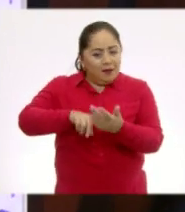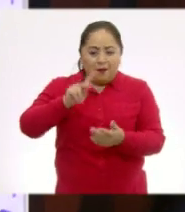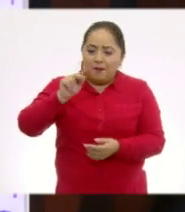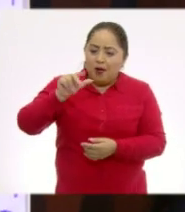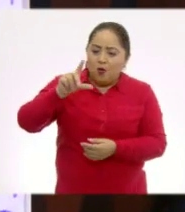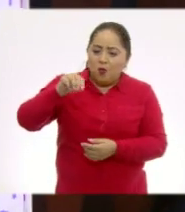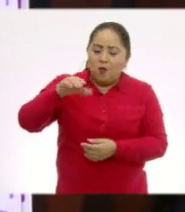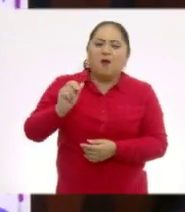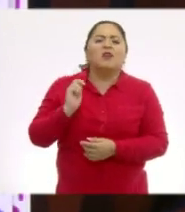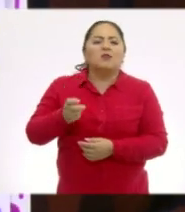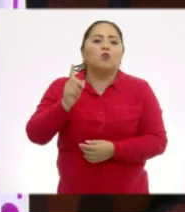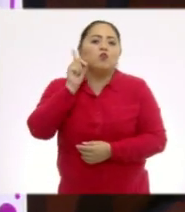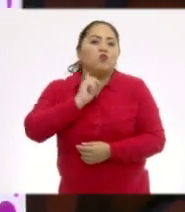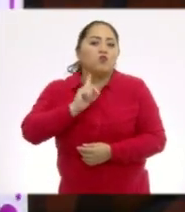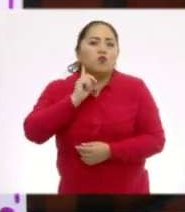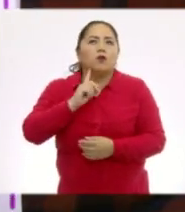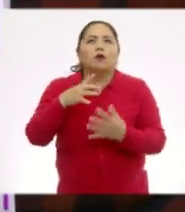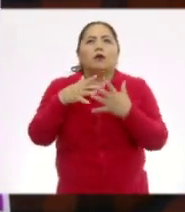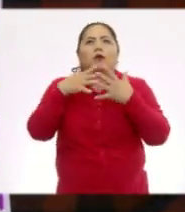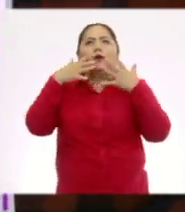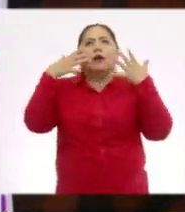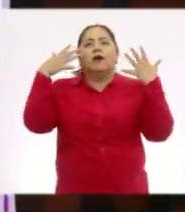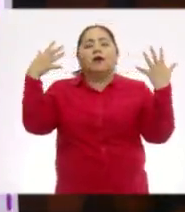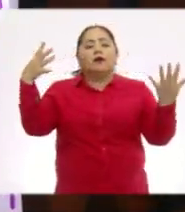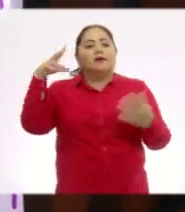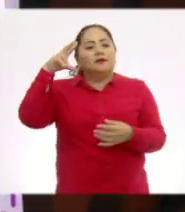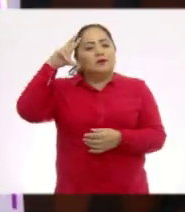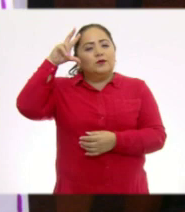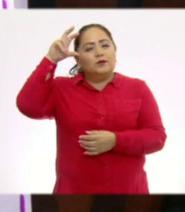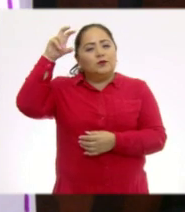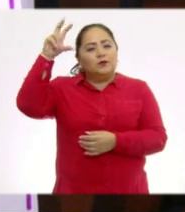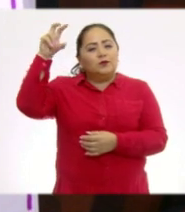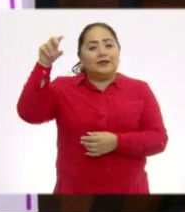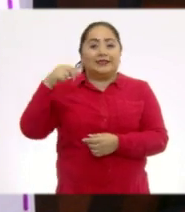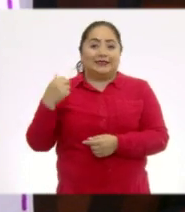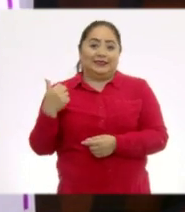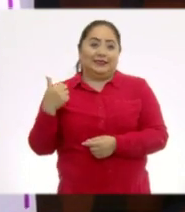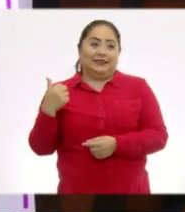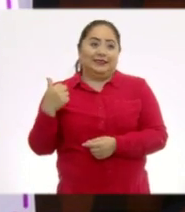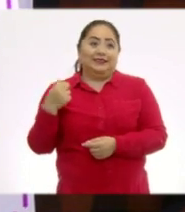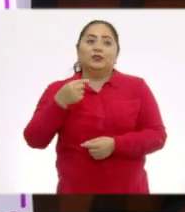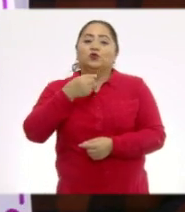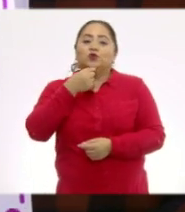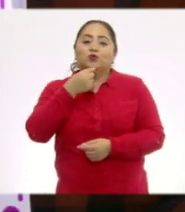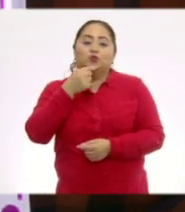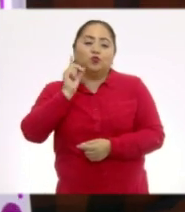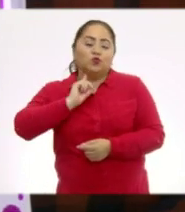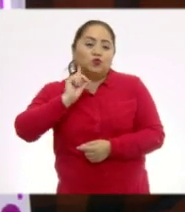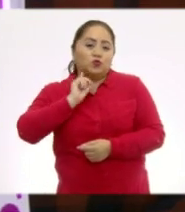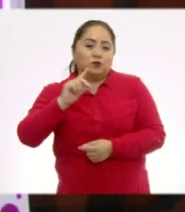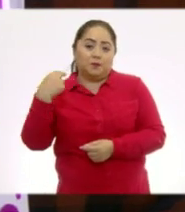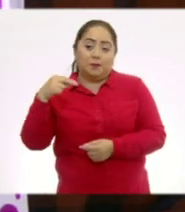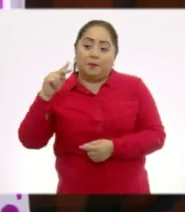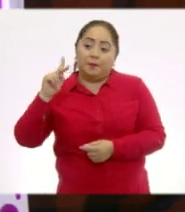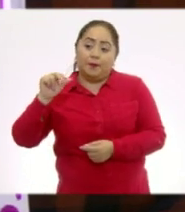grandes sueños. ¿Quieres mostrar a Paloma? Y aquí está Paloma. Muy bien. Ahí está Paloma.